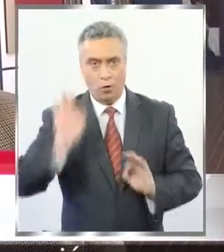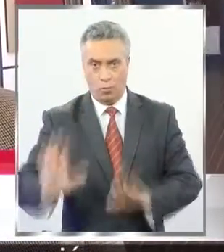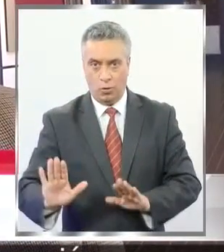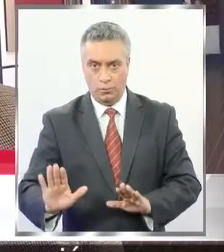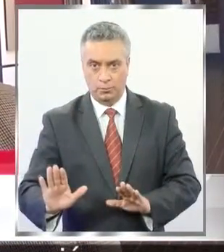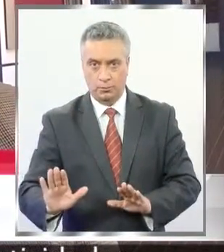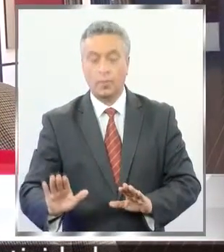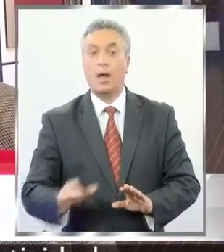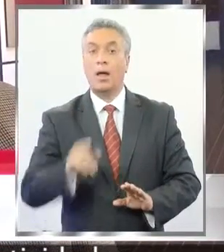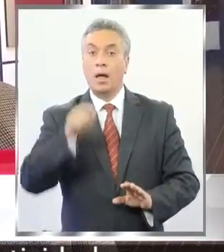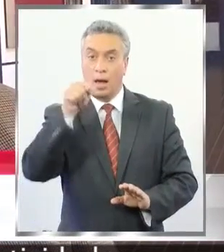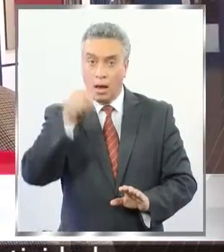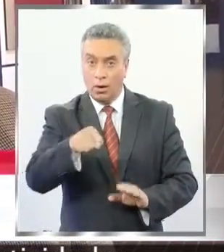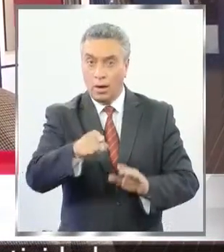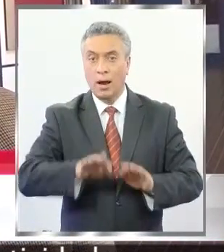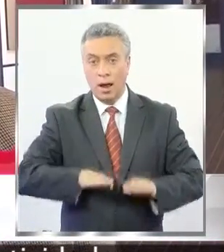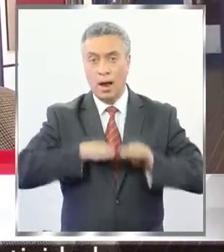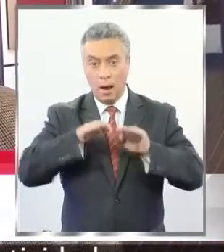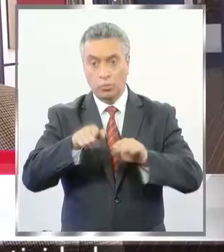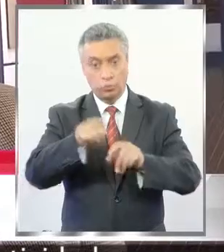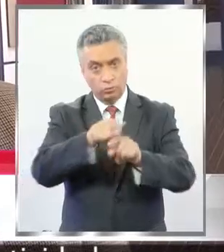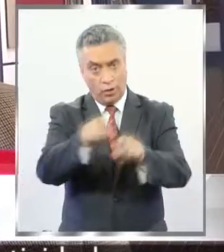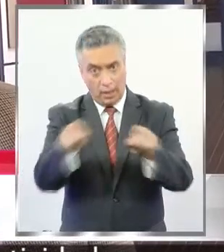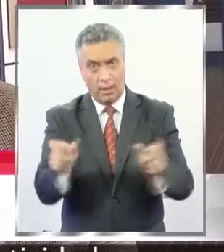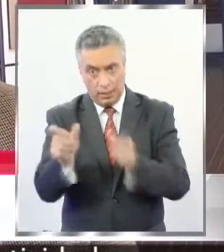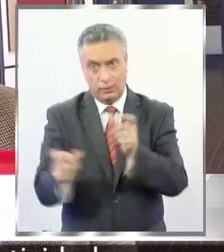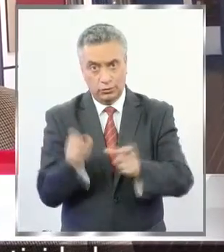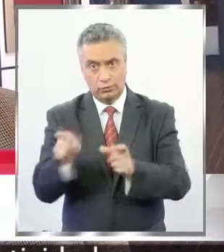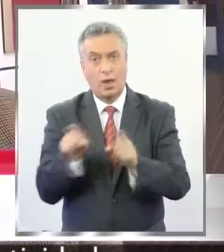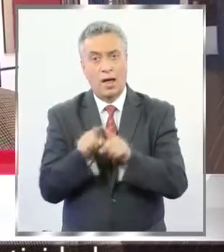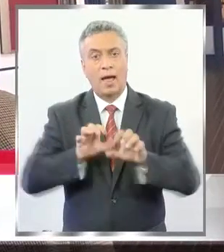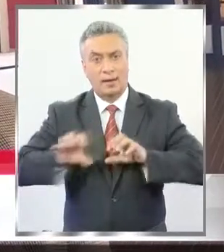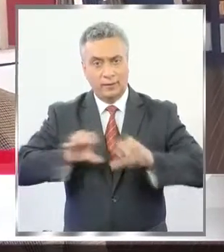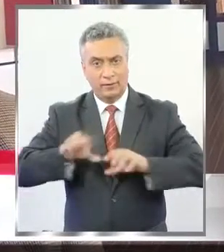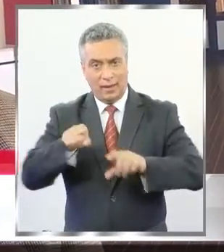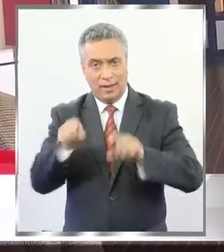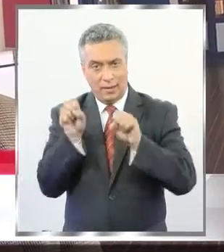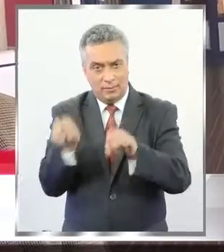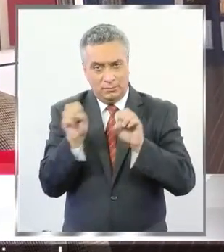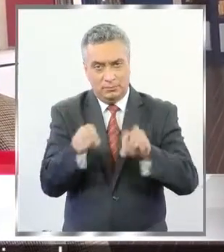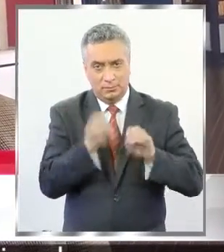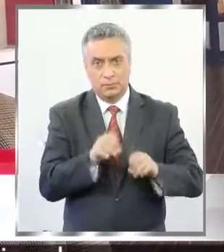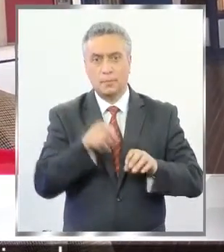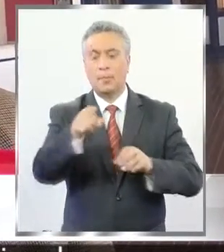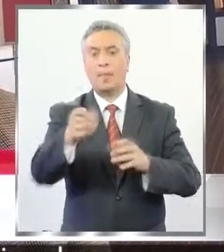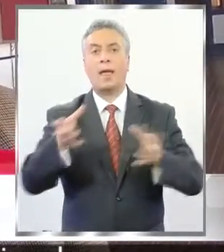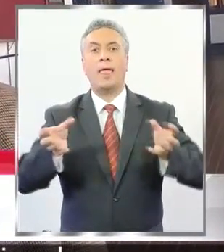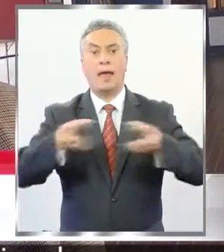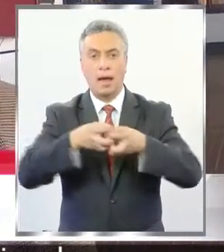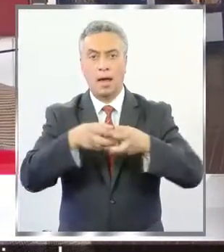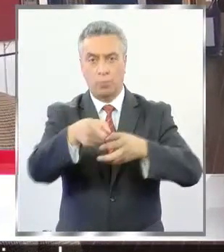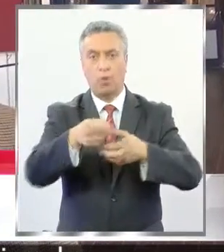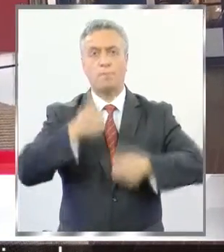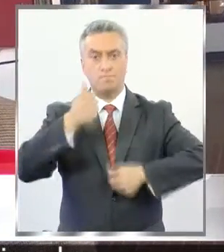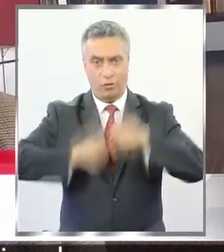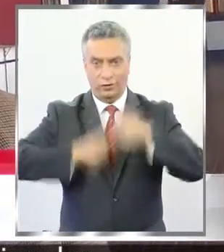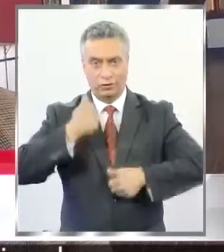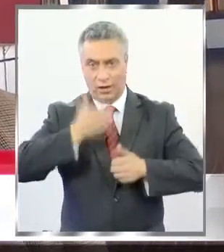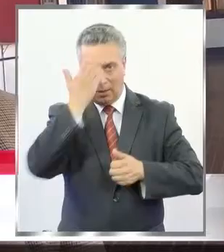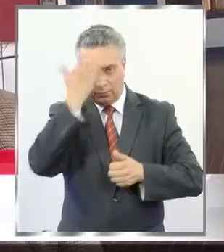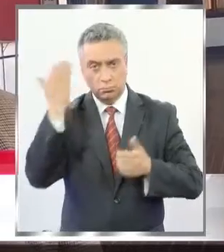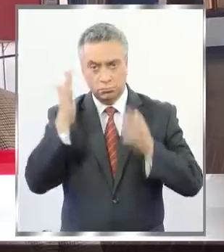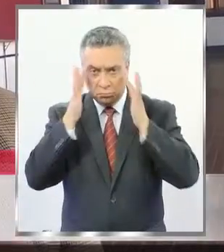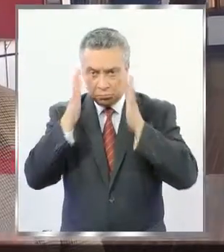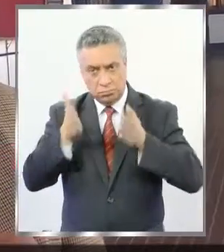inserción y el apoyo hacia ello en las actividades académicas, donde un equipo de profesionales